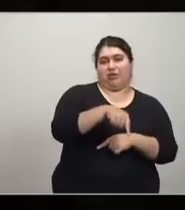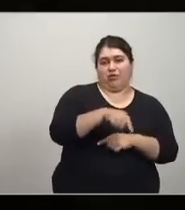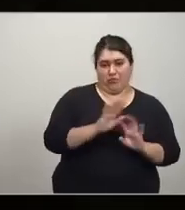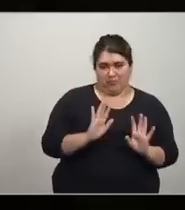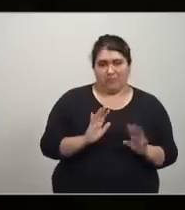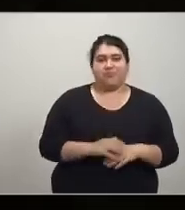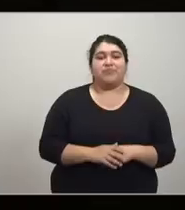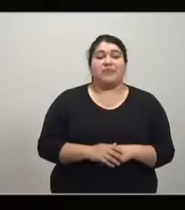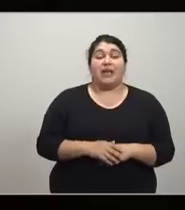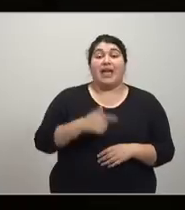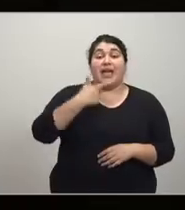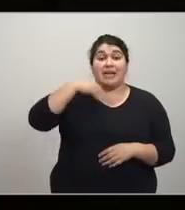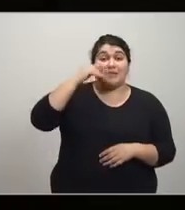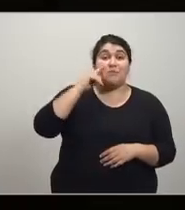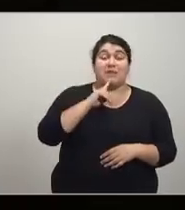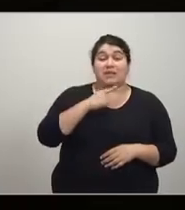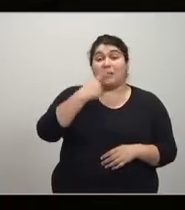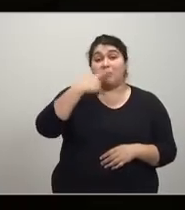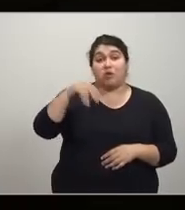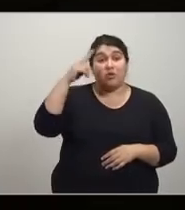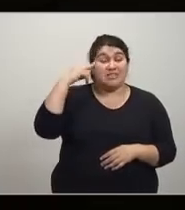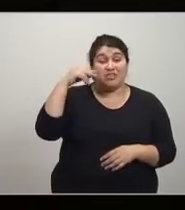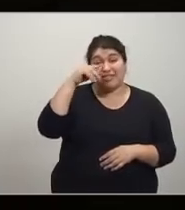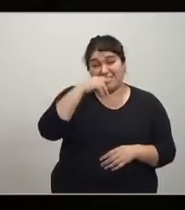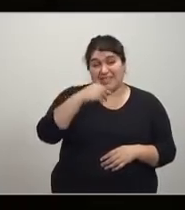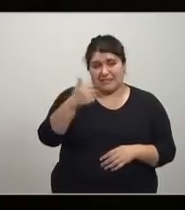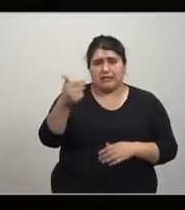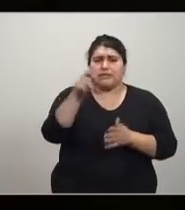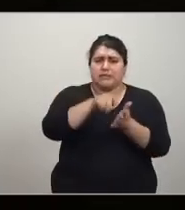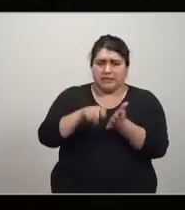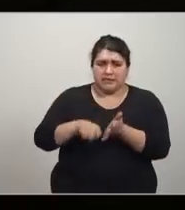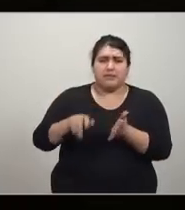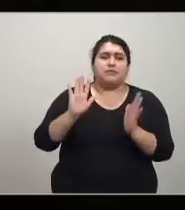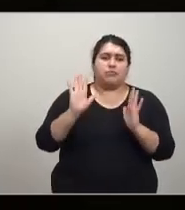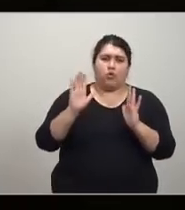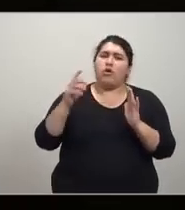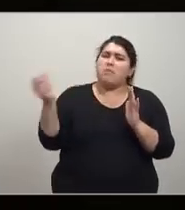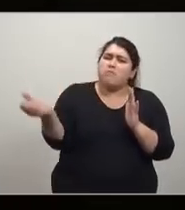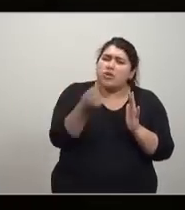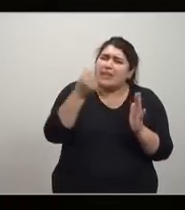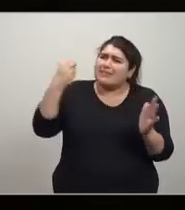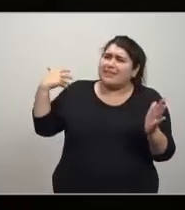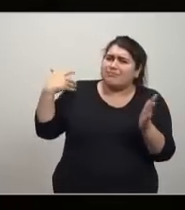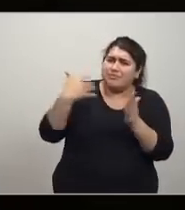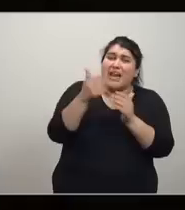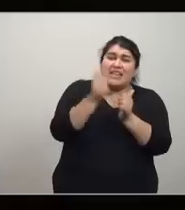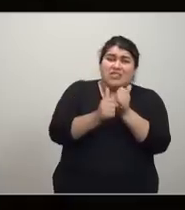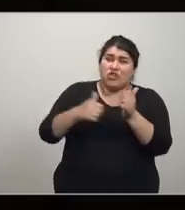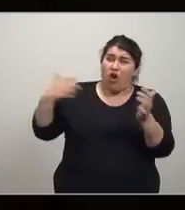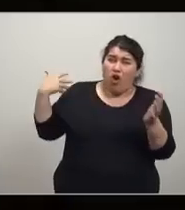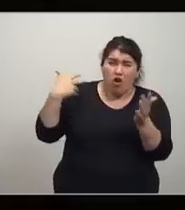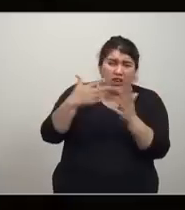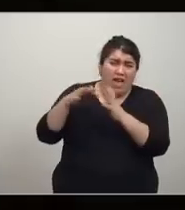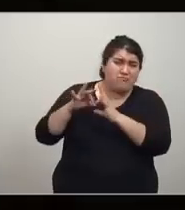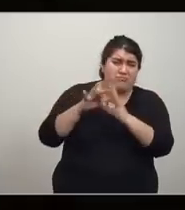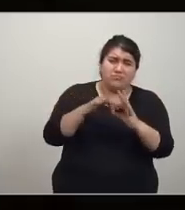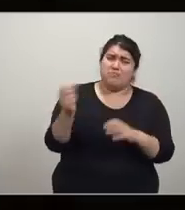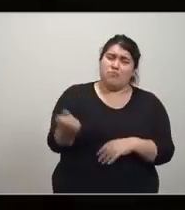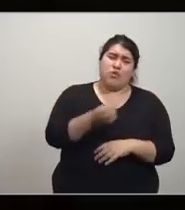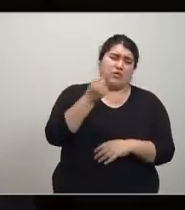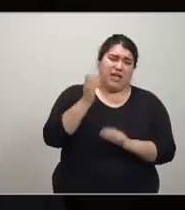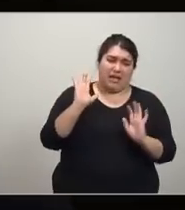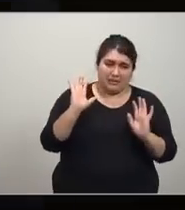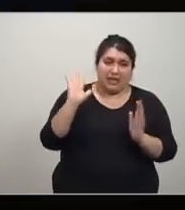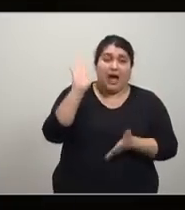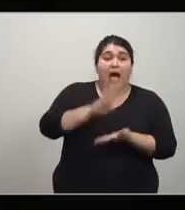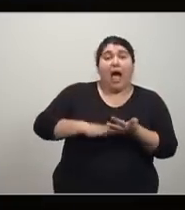Ades Mea escribía en 1776 en el apogeo de la ilustración esto es importante ver el contexto histórico el triunfo en la razón sobre la superstición antes la